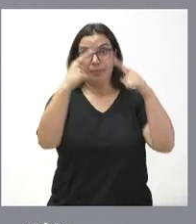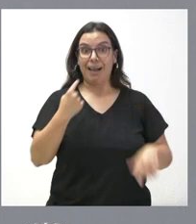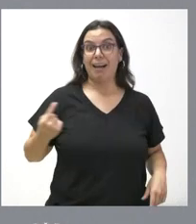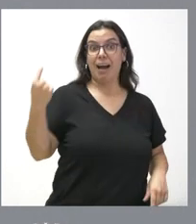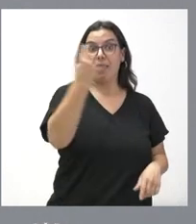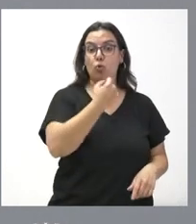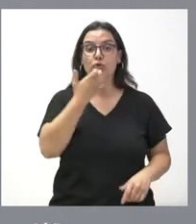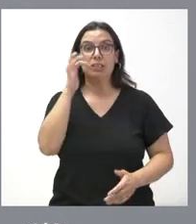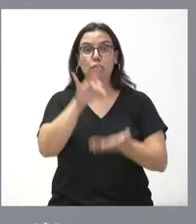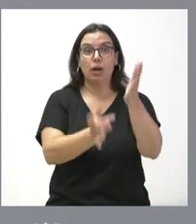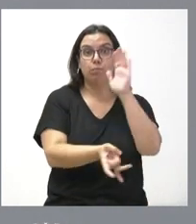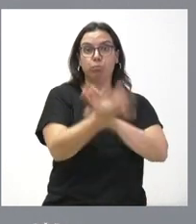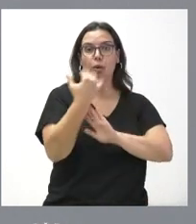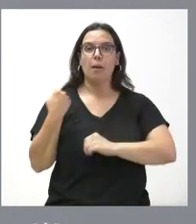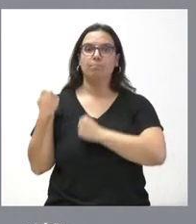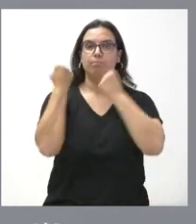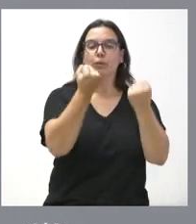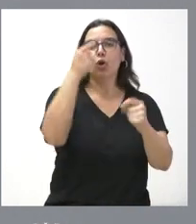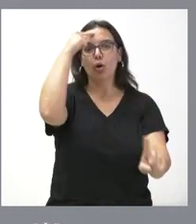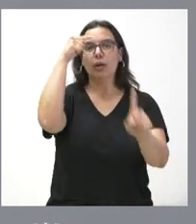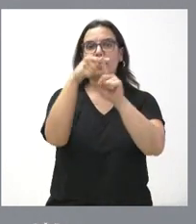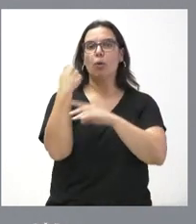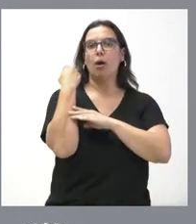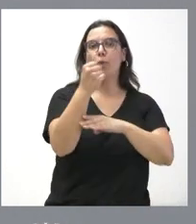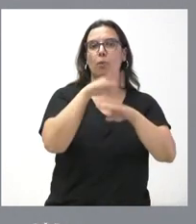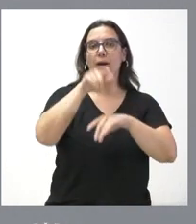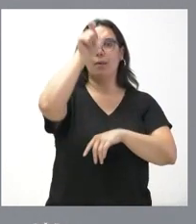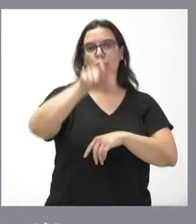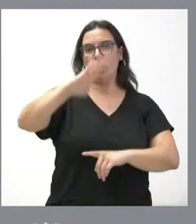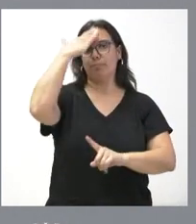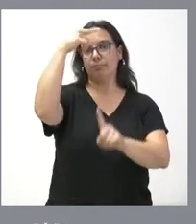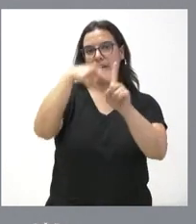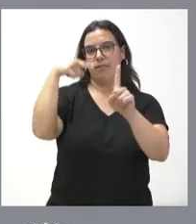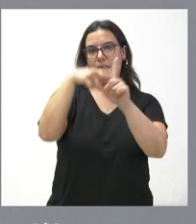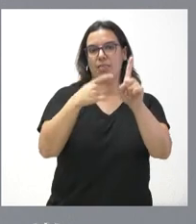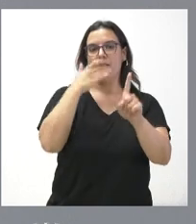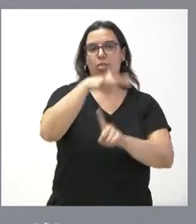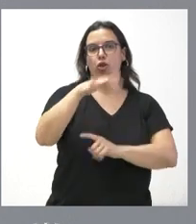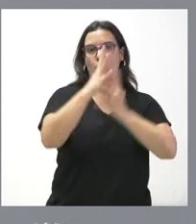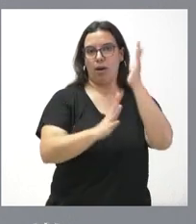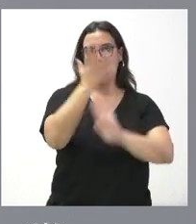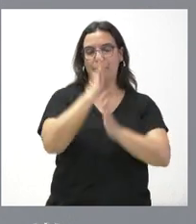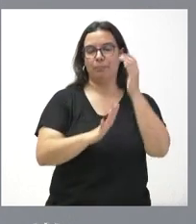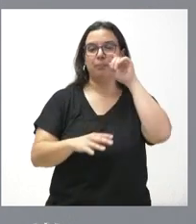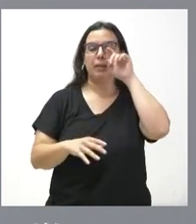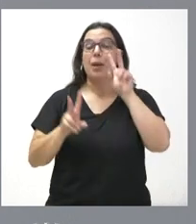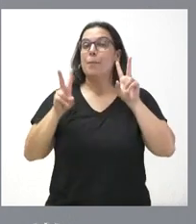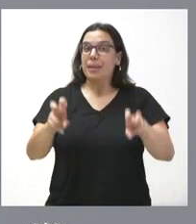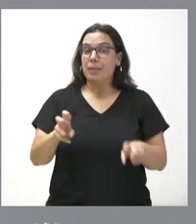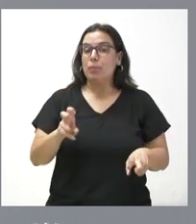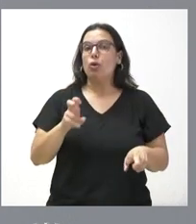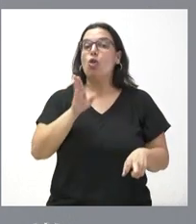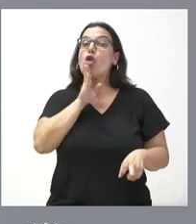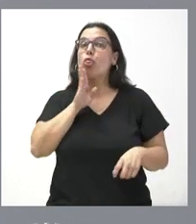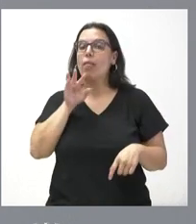aviso para prestar apoyo al director de extinción en el puesto de mando avanzado. Independientemente de que su localización inicial son estas cuatro